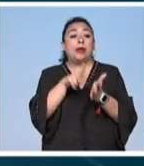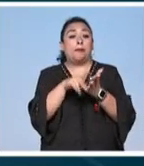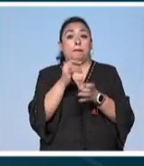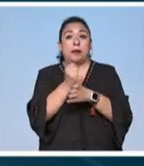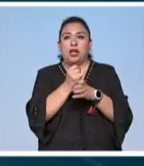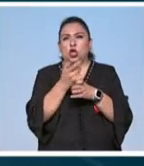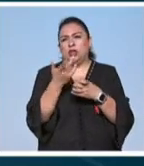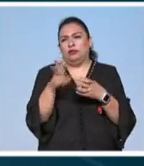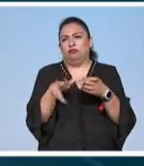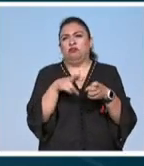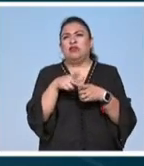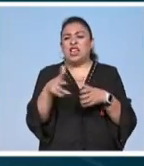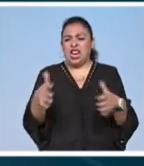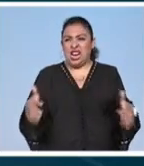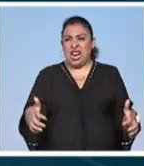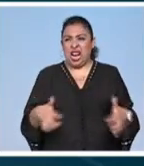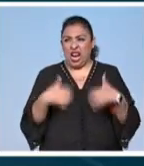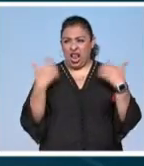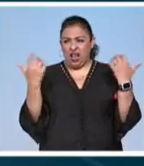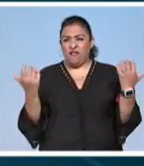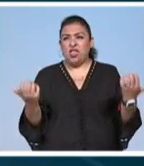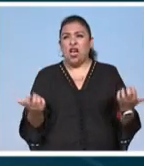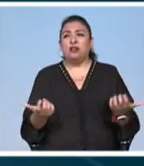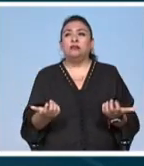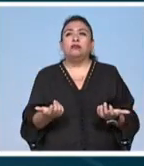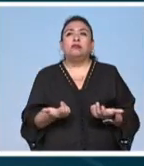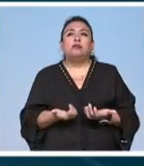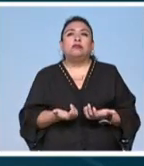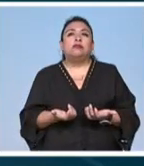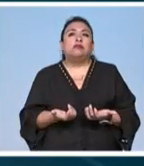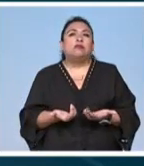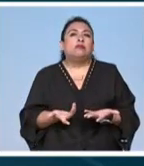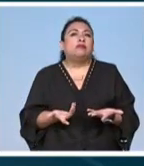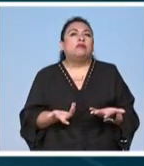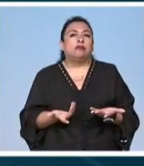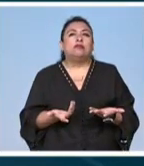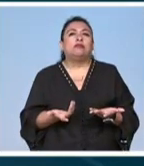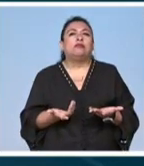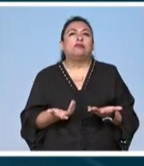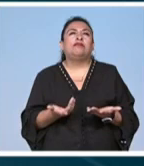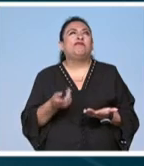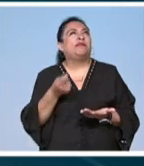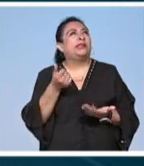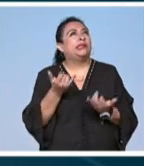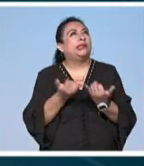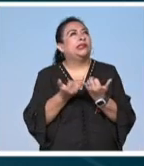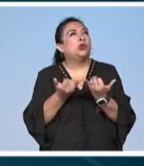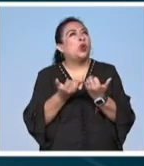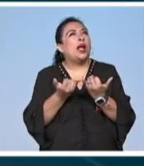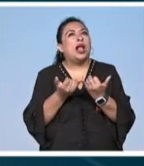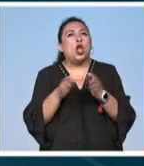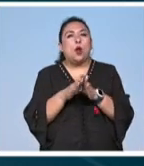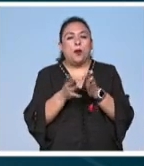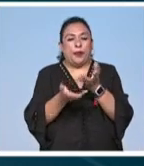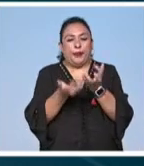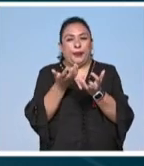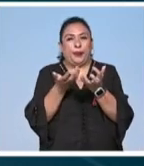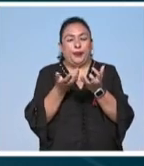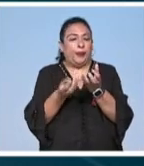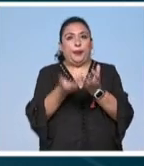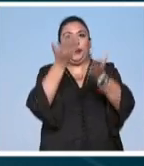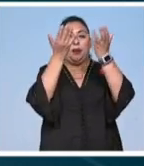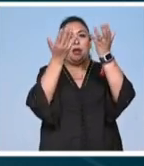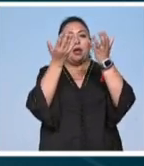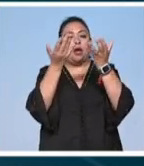la rabia es un combustible que les permite